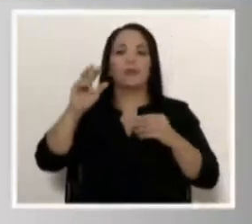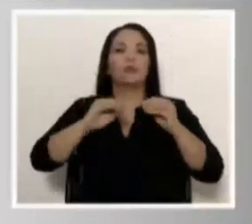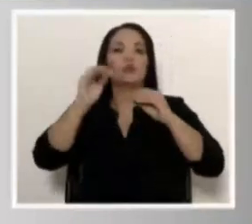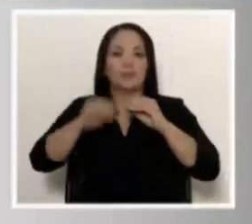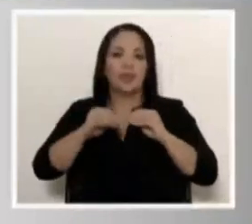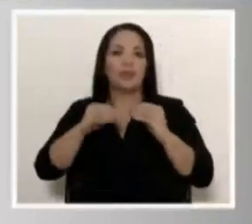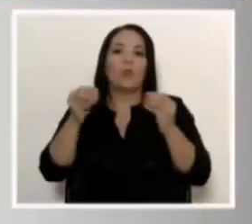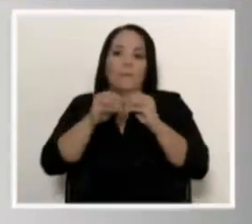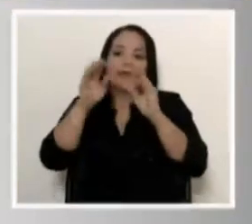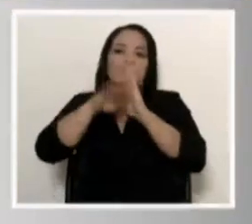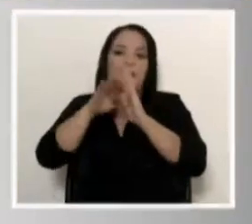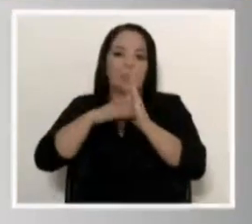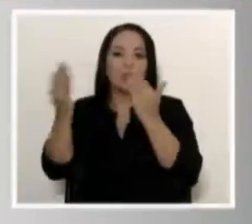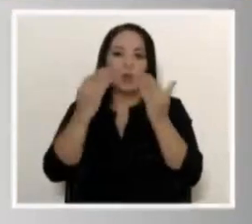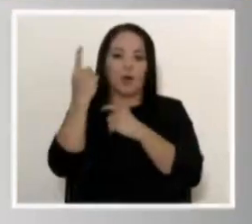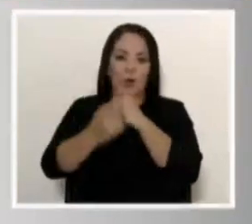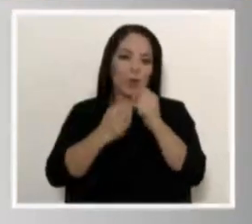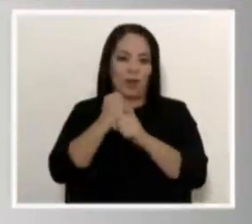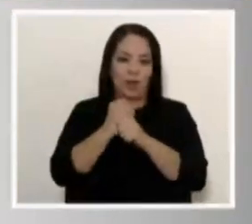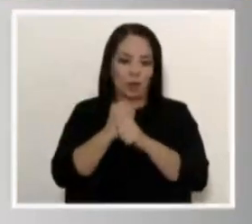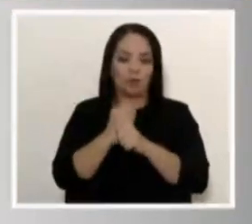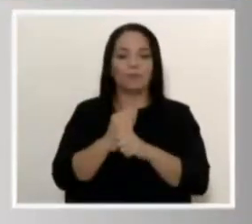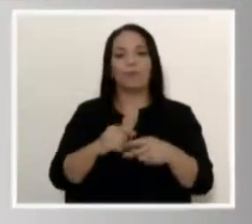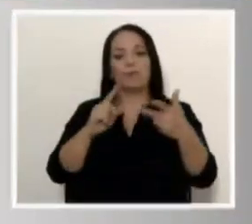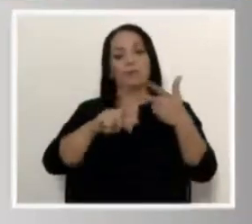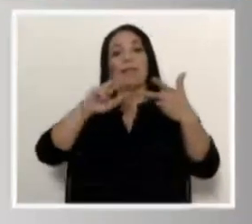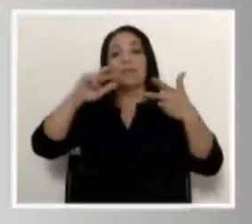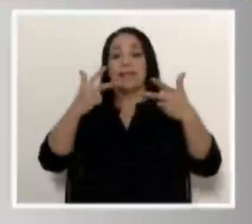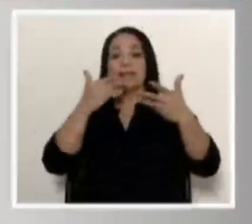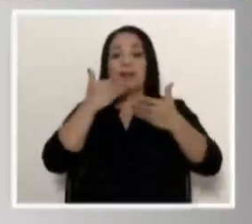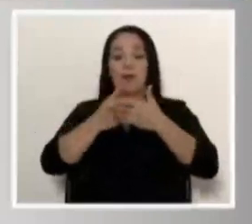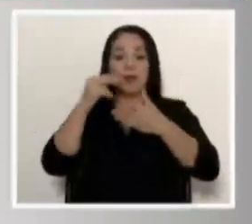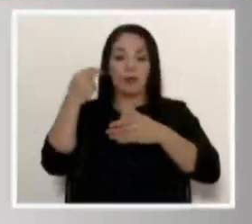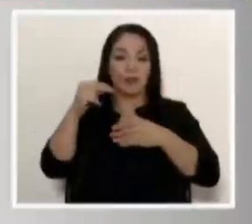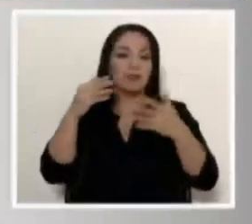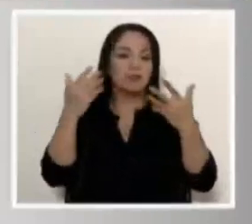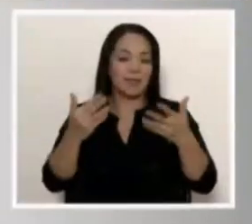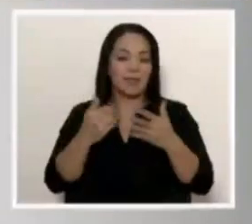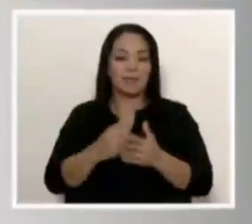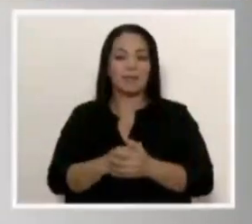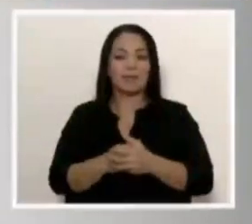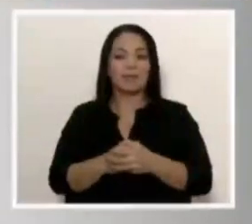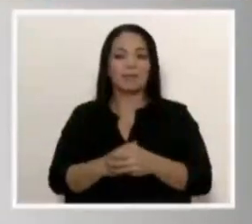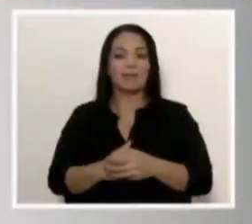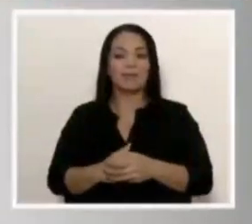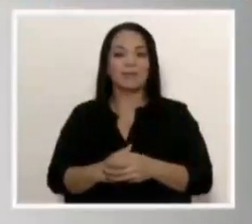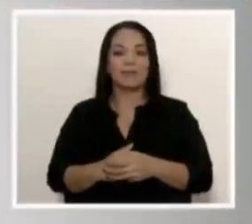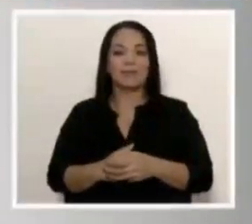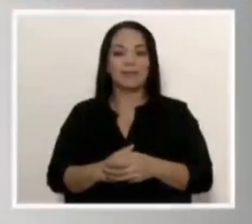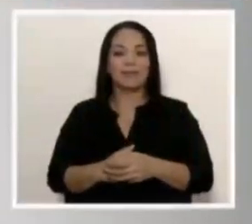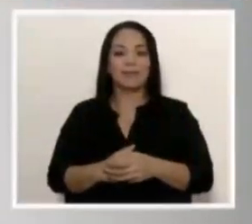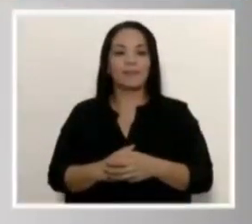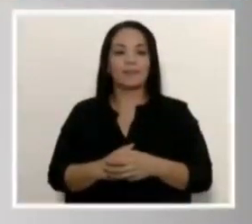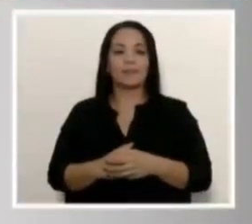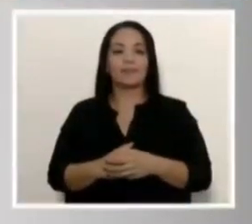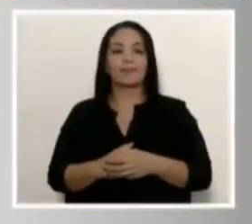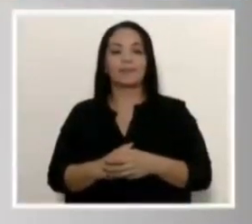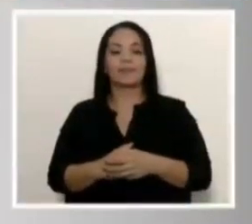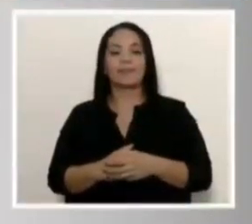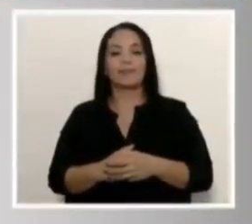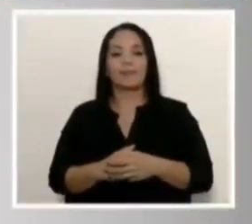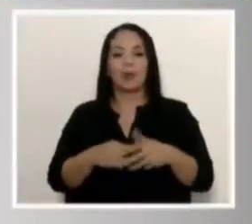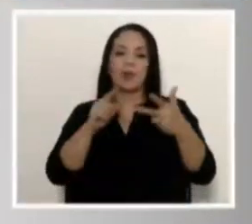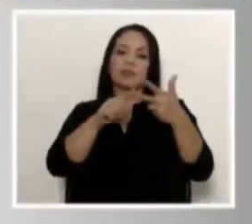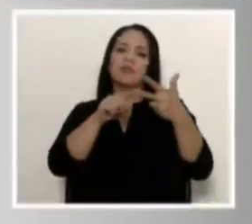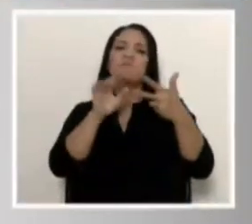inferior que hace un año. Y la tercera buena noticia es, se relaciona con la segunda